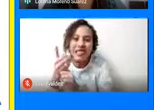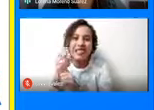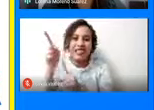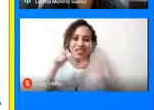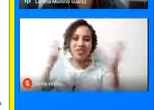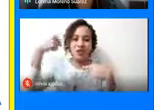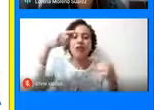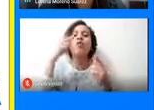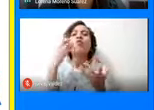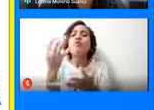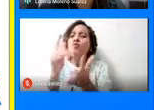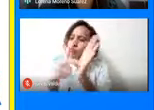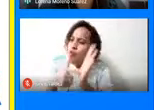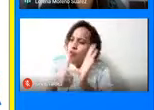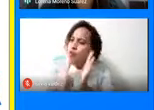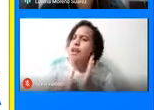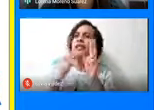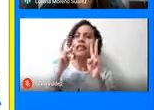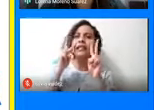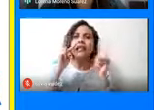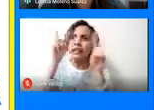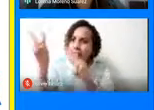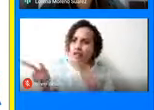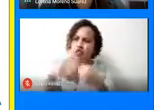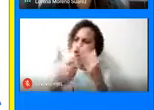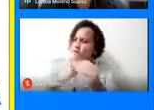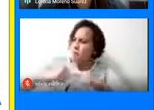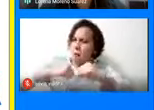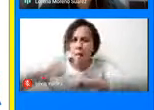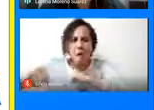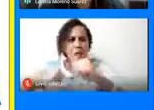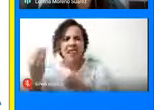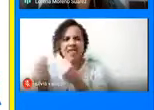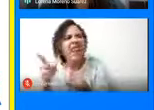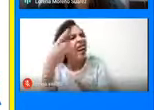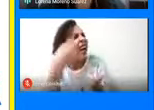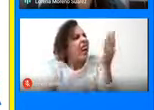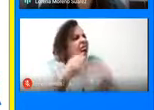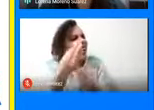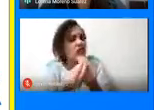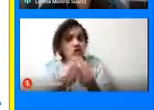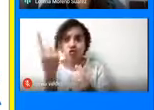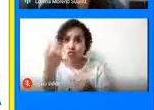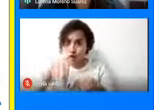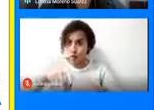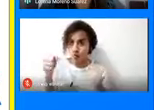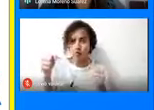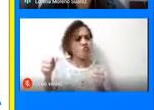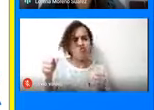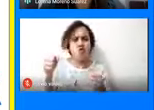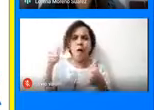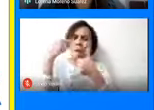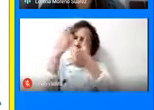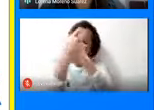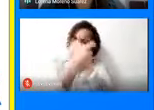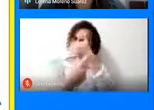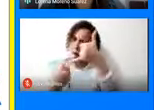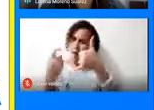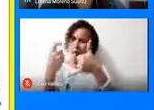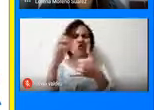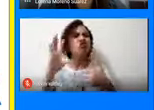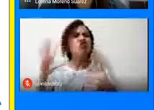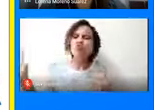las acciones que han hecho estos chicos, no solo en Bogotá, sino a nivel nacional, en todos los